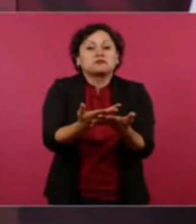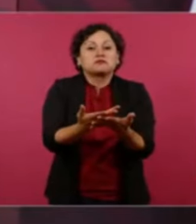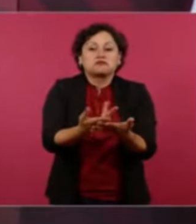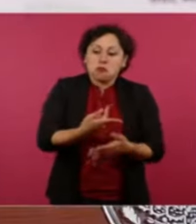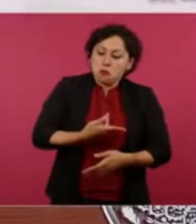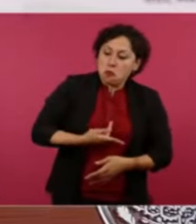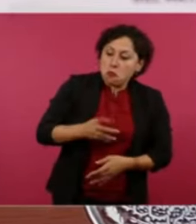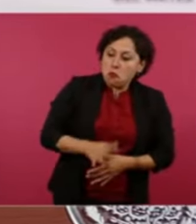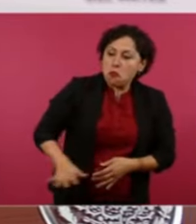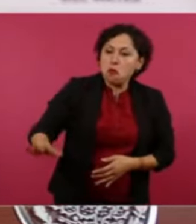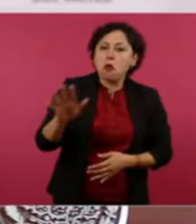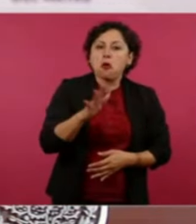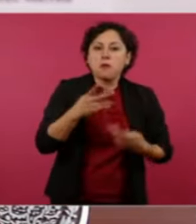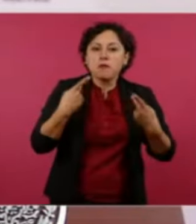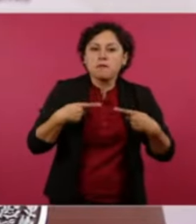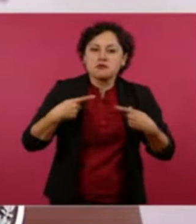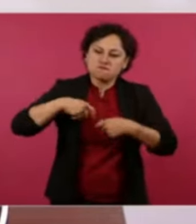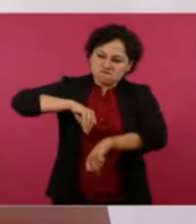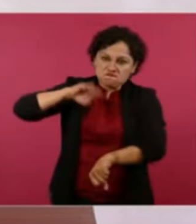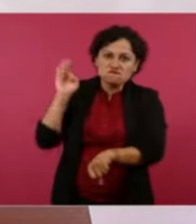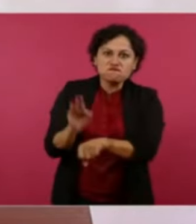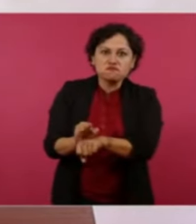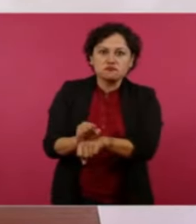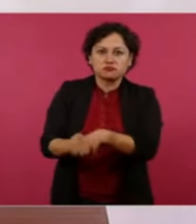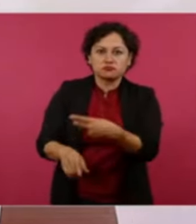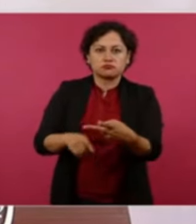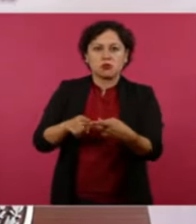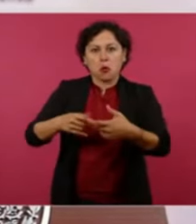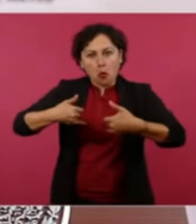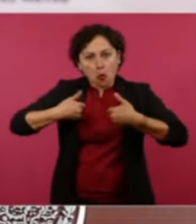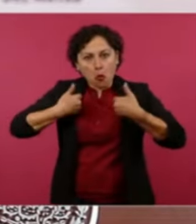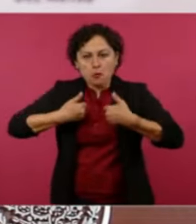y defendió a los jóvenes y defendió a los migrantes.